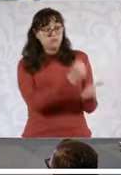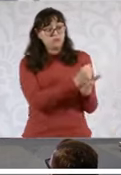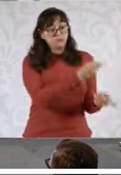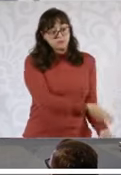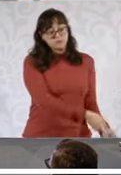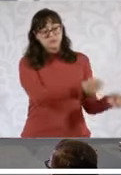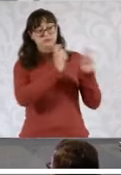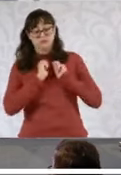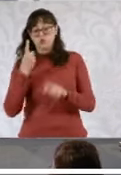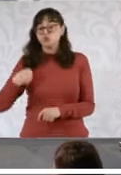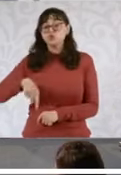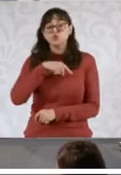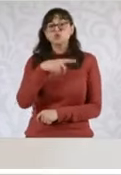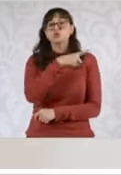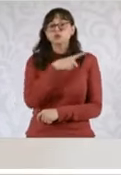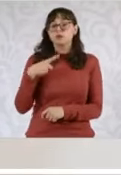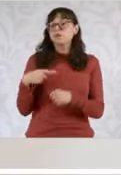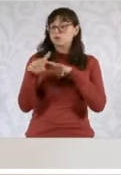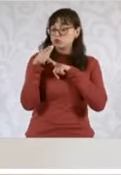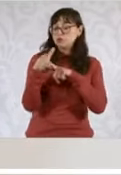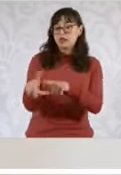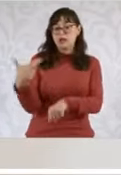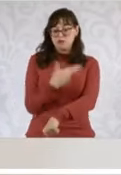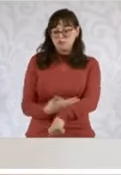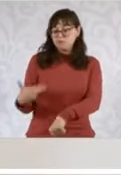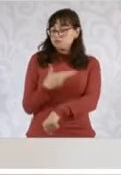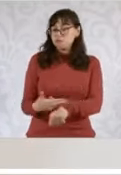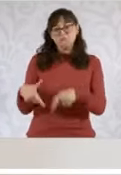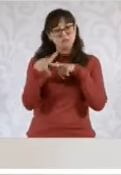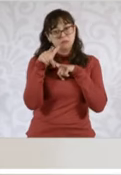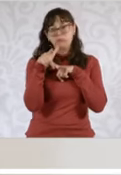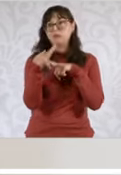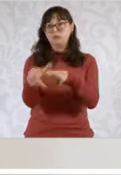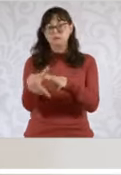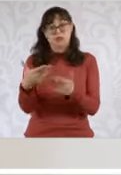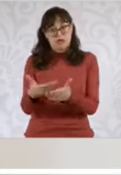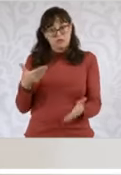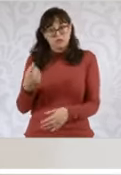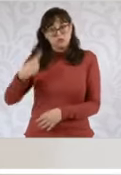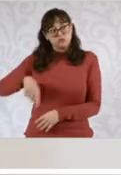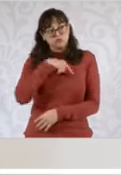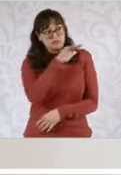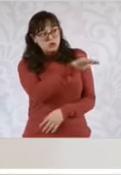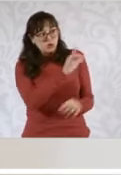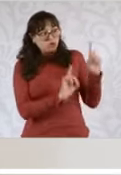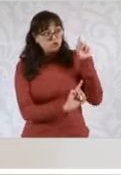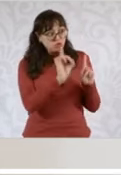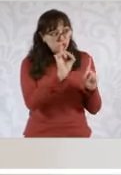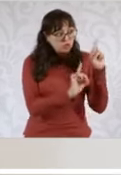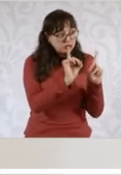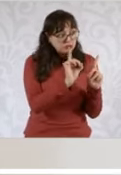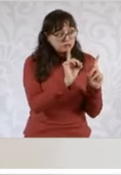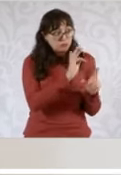procedente la acción declarativa solicitada por el INE y determina que es constitucionalmente